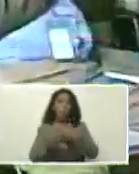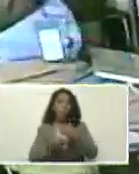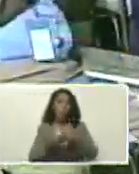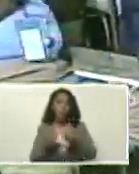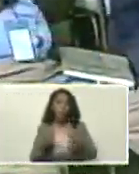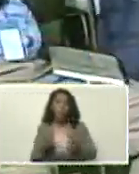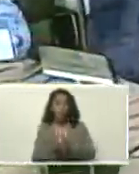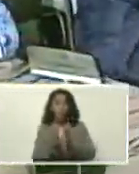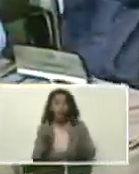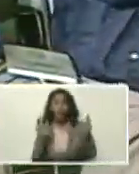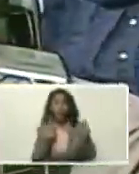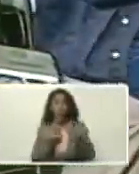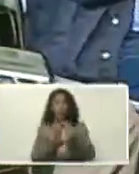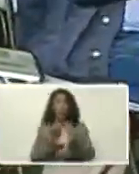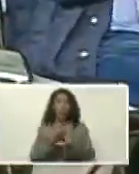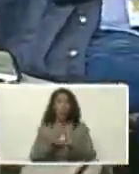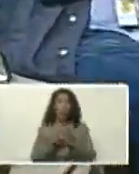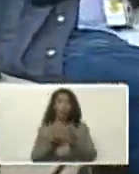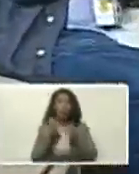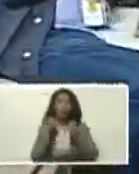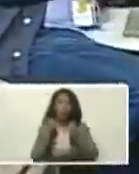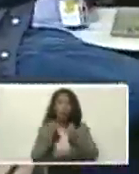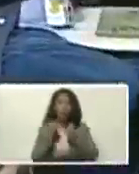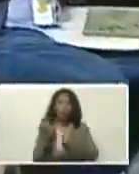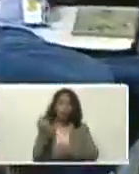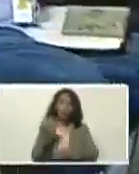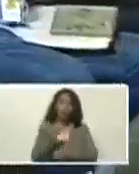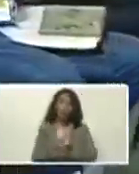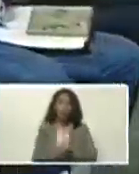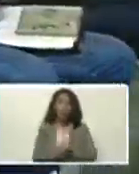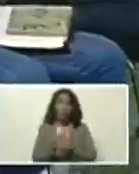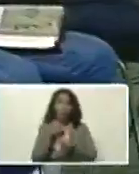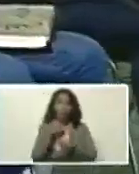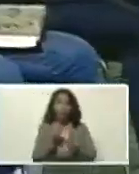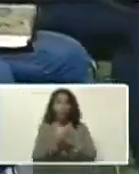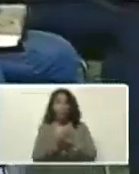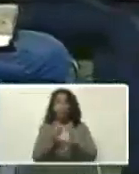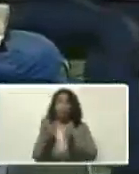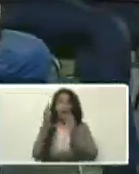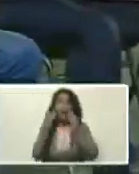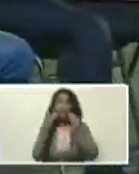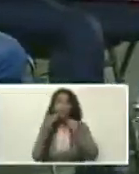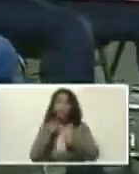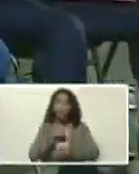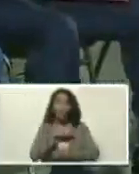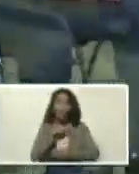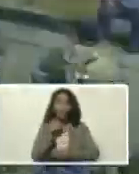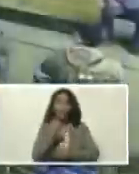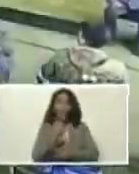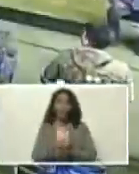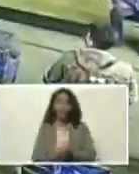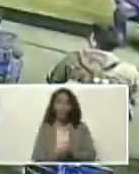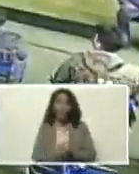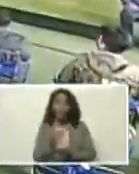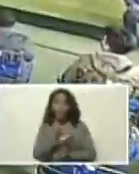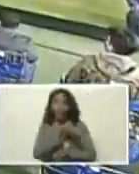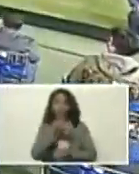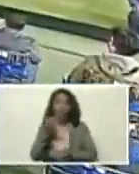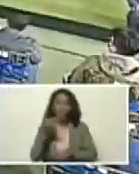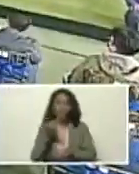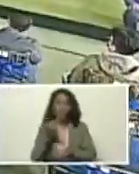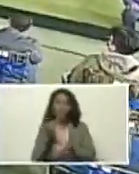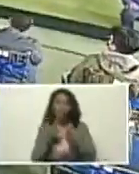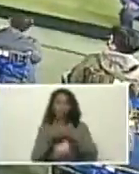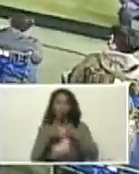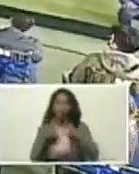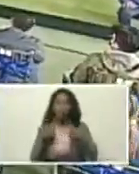mundial, con mucha fuerza, para llevar, nuestra experiencia, y nuestra voz, excelente, con